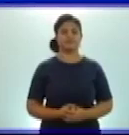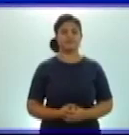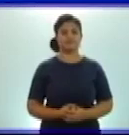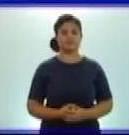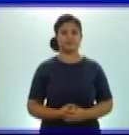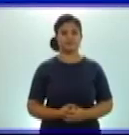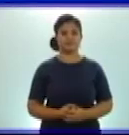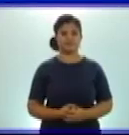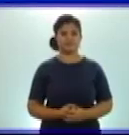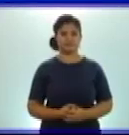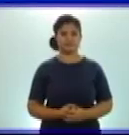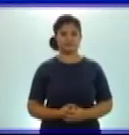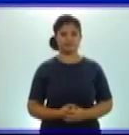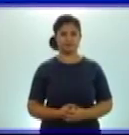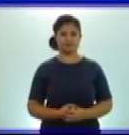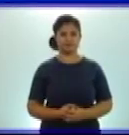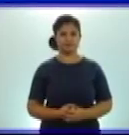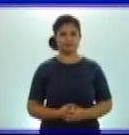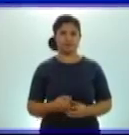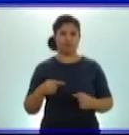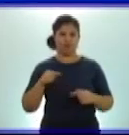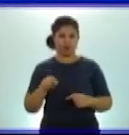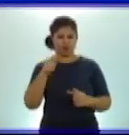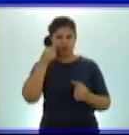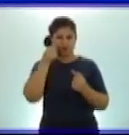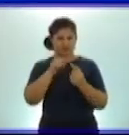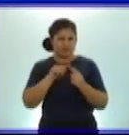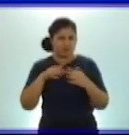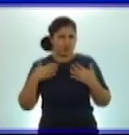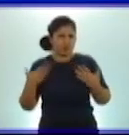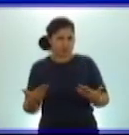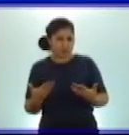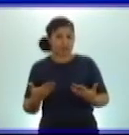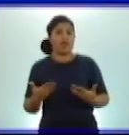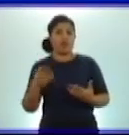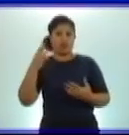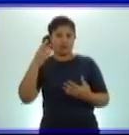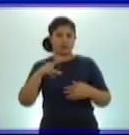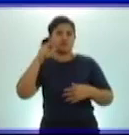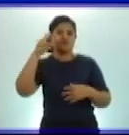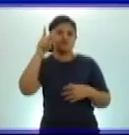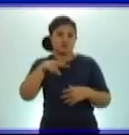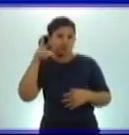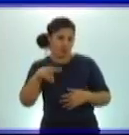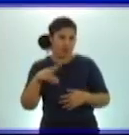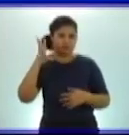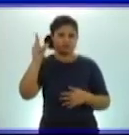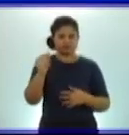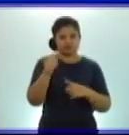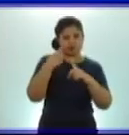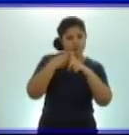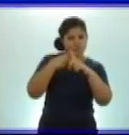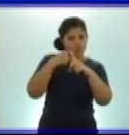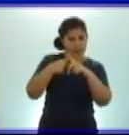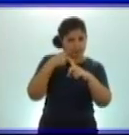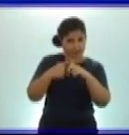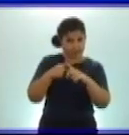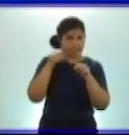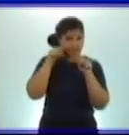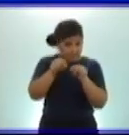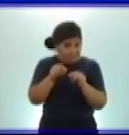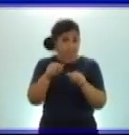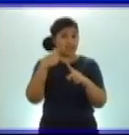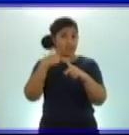X para los cuales se cumple. 92.806 menor que